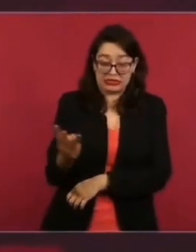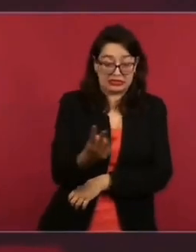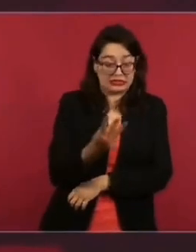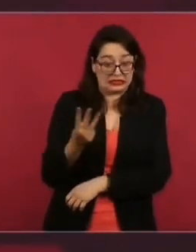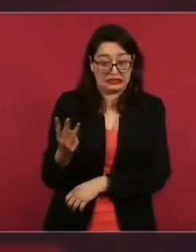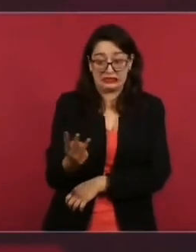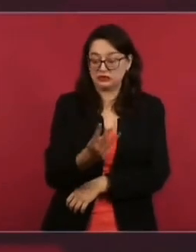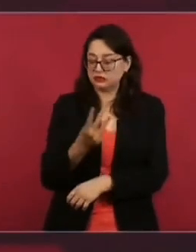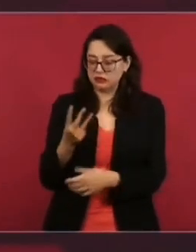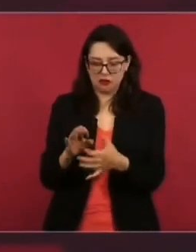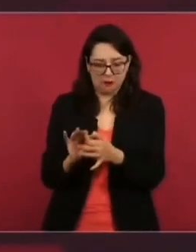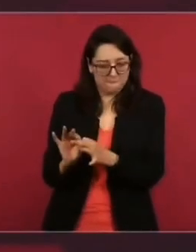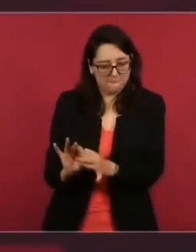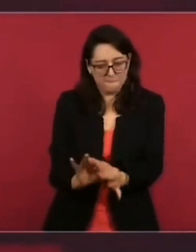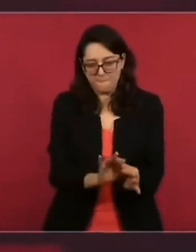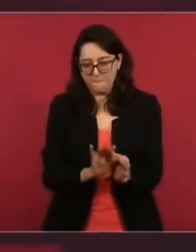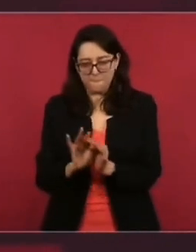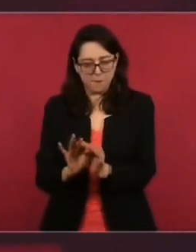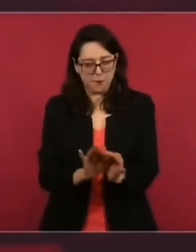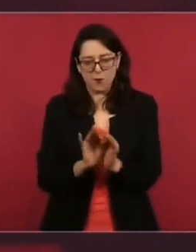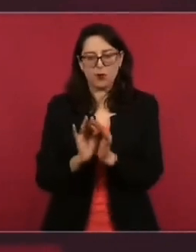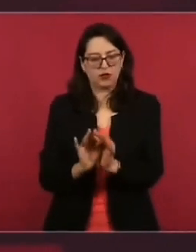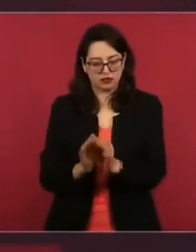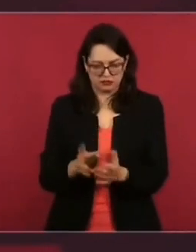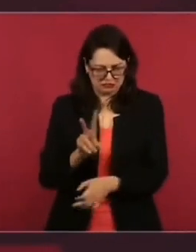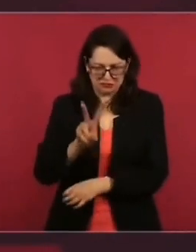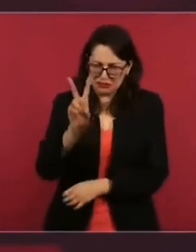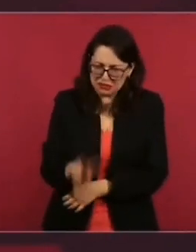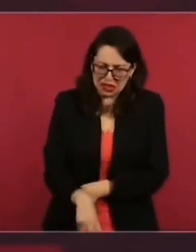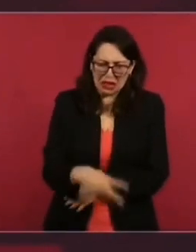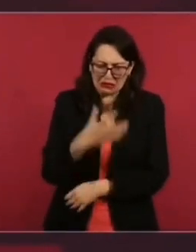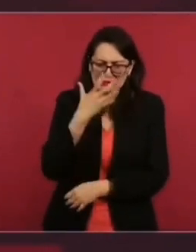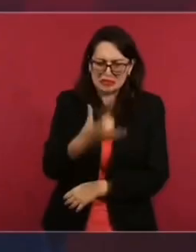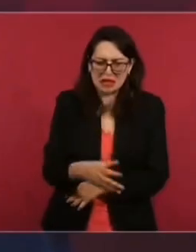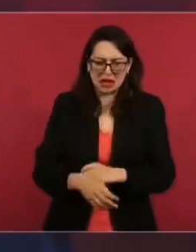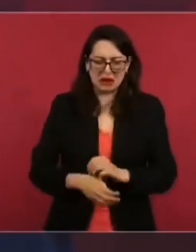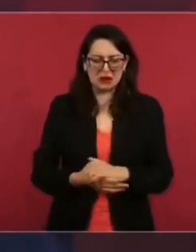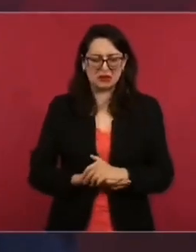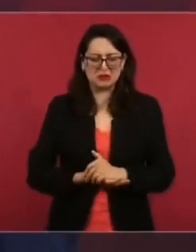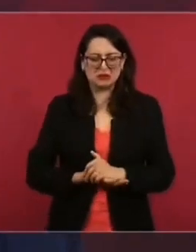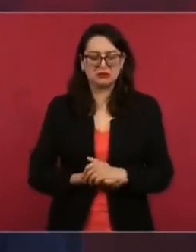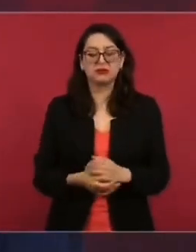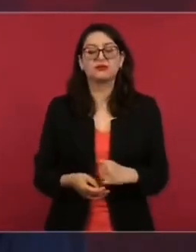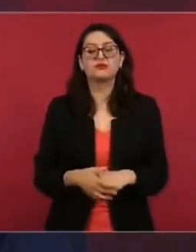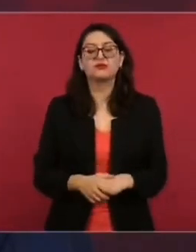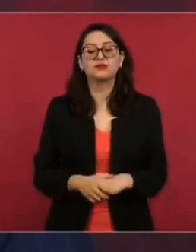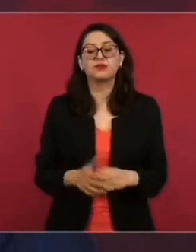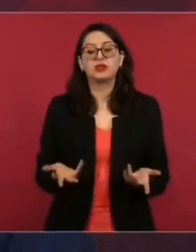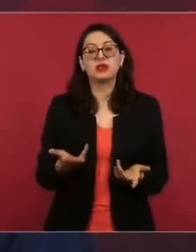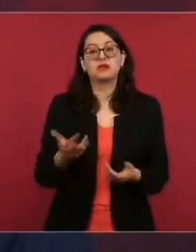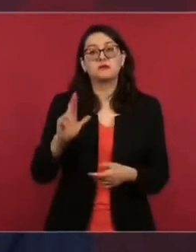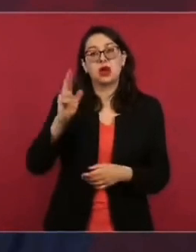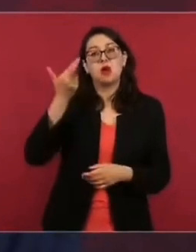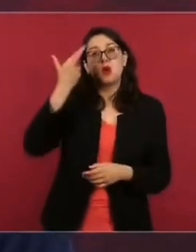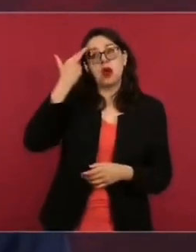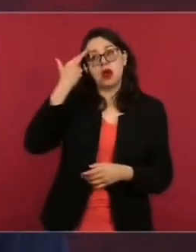cuando se pone de acuerdo a Humada, el empresario argentino